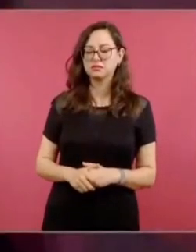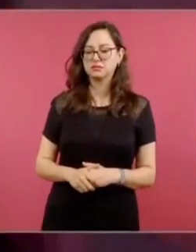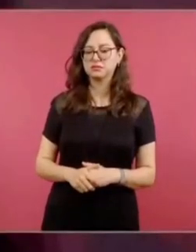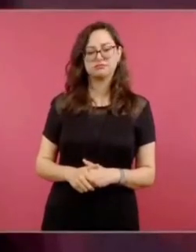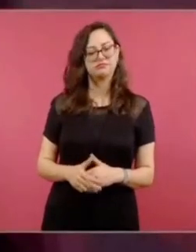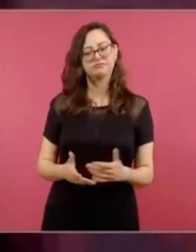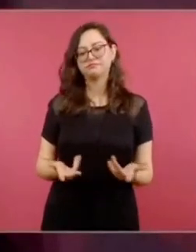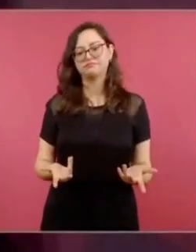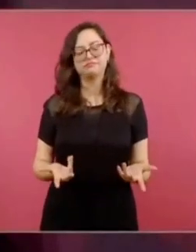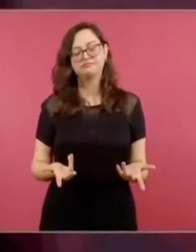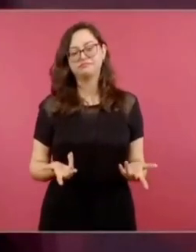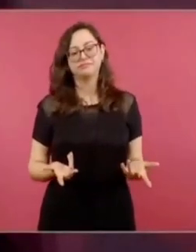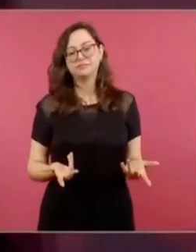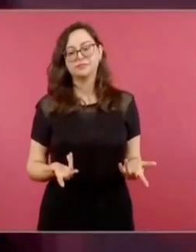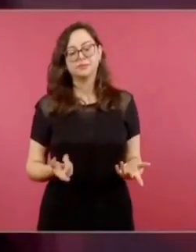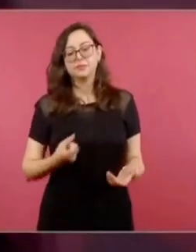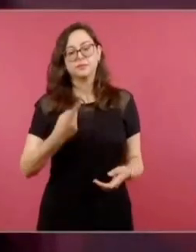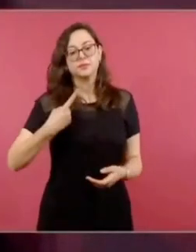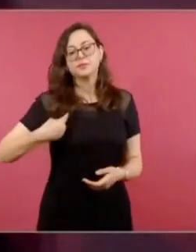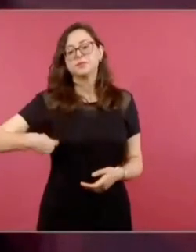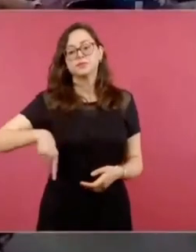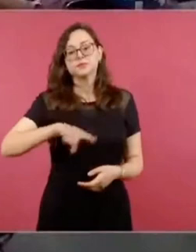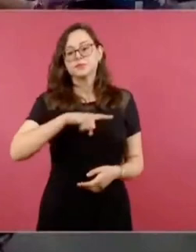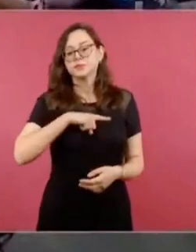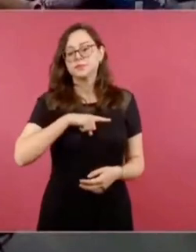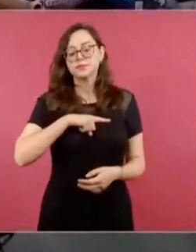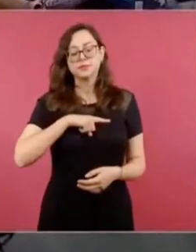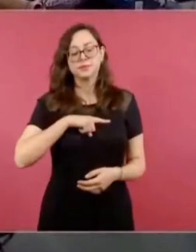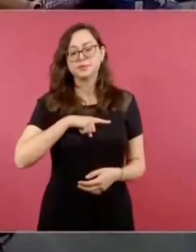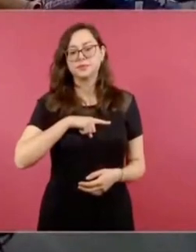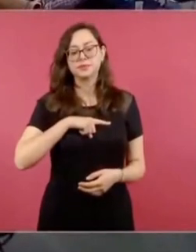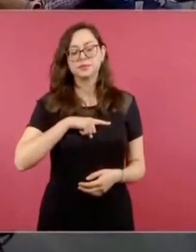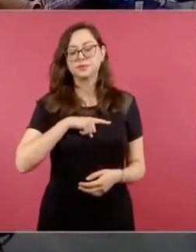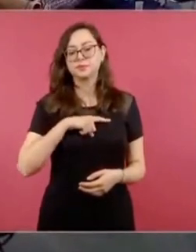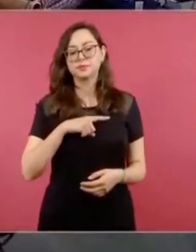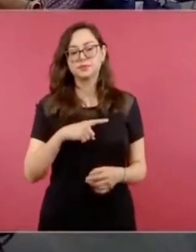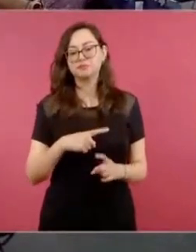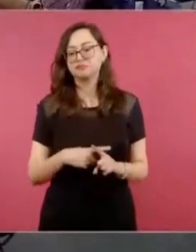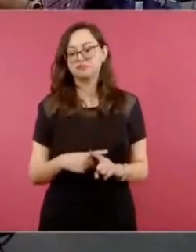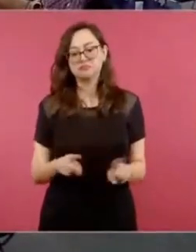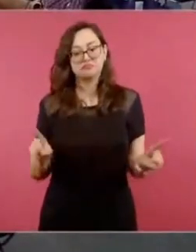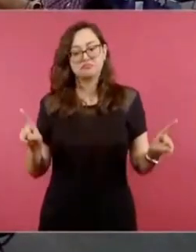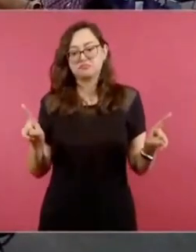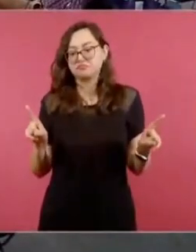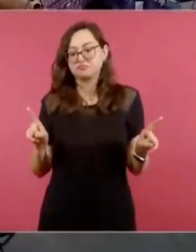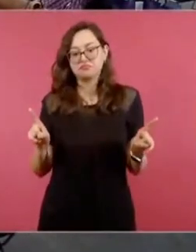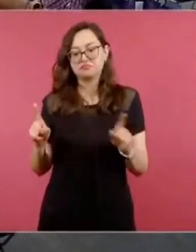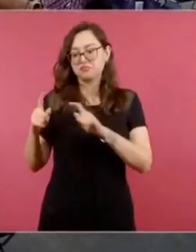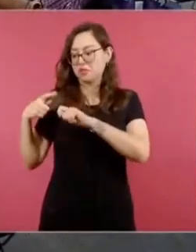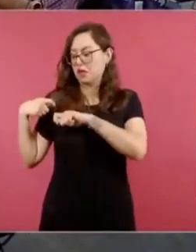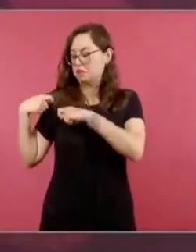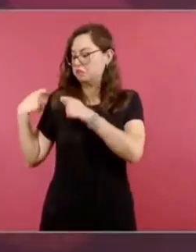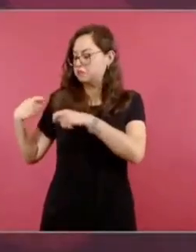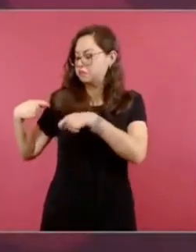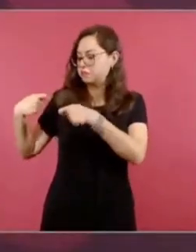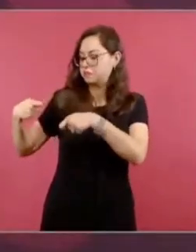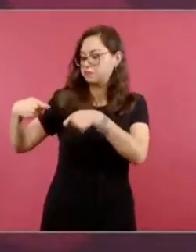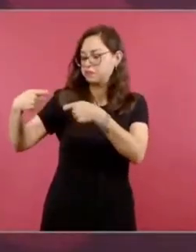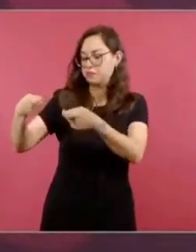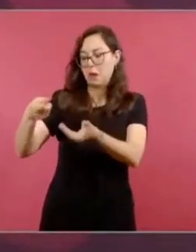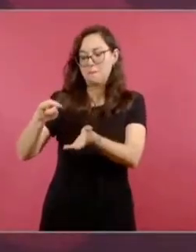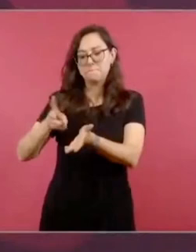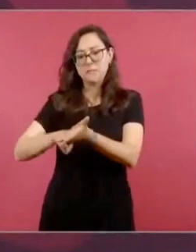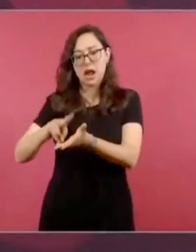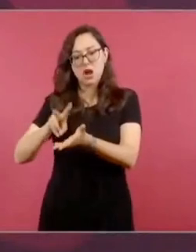Nosotros tenemos todos esos valores que nos ayudan mucho, mucho, mucho